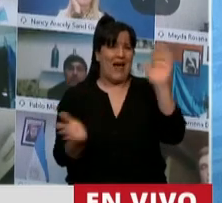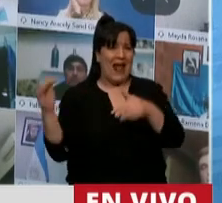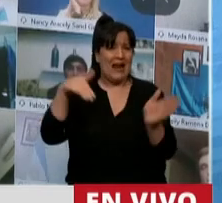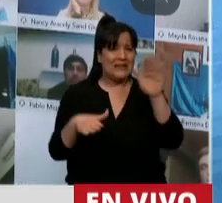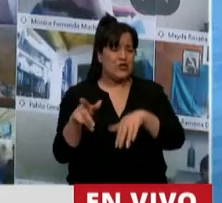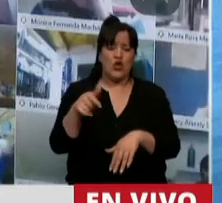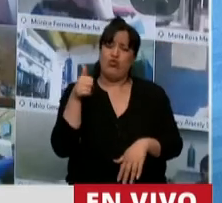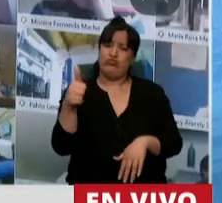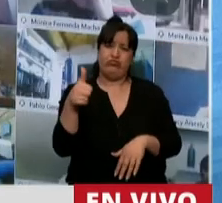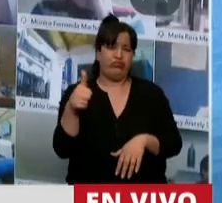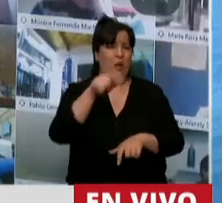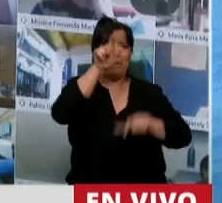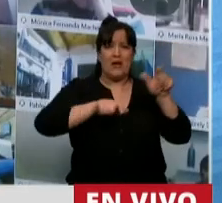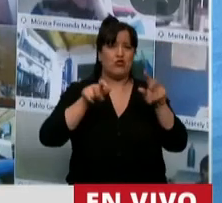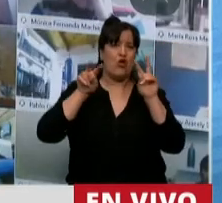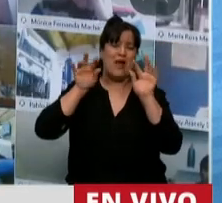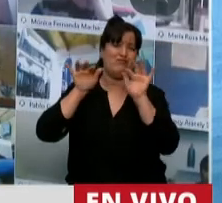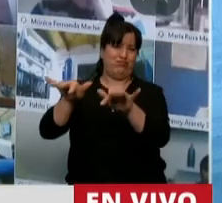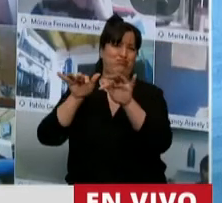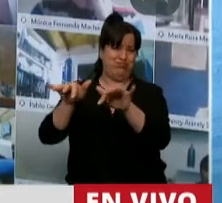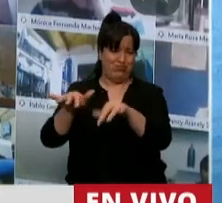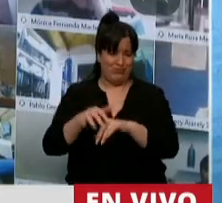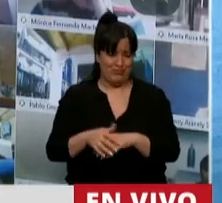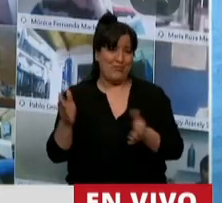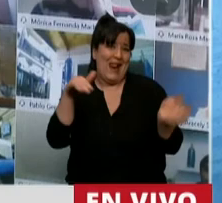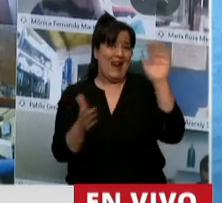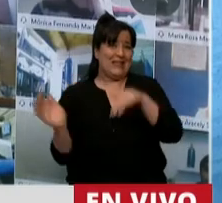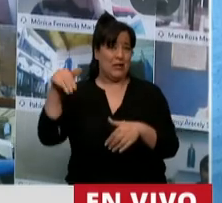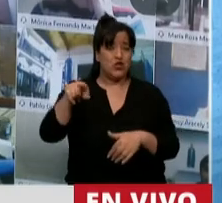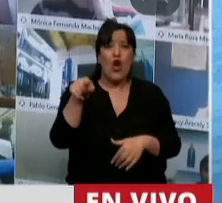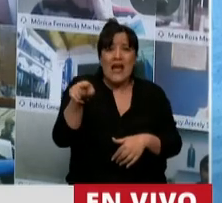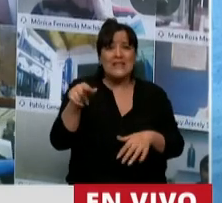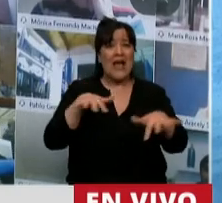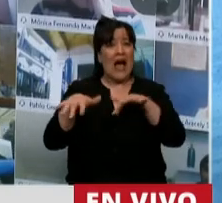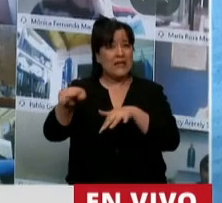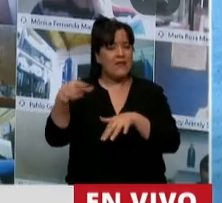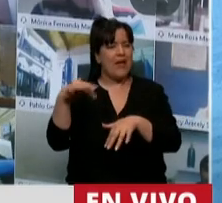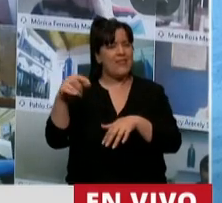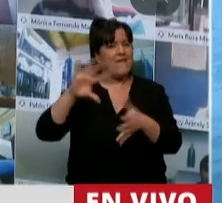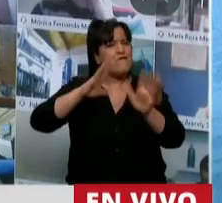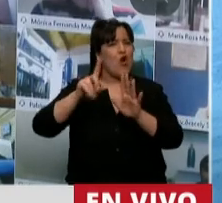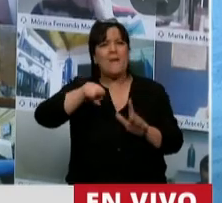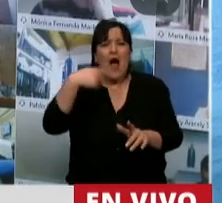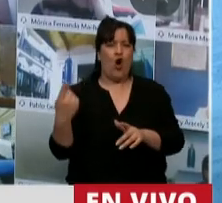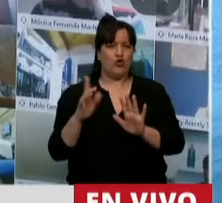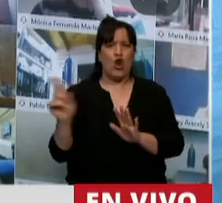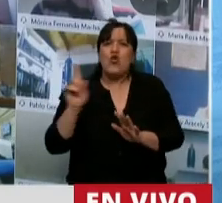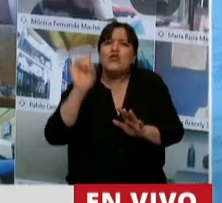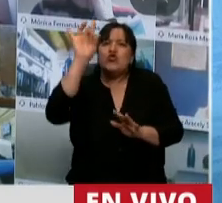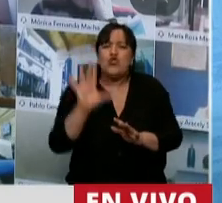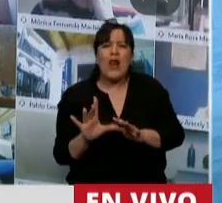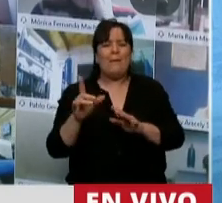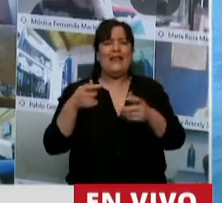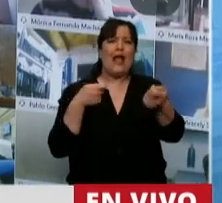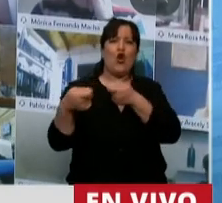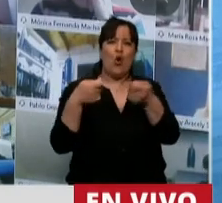generan un atractivo turístico muy importante. Pero, digo, son una actividad que nosotros la tenemos que cuadrar de otra forma, que no son solamente actividades